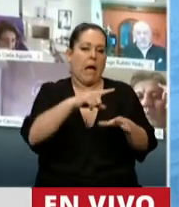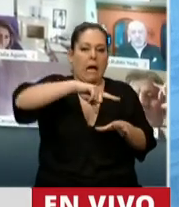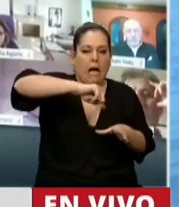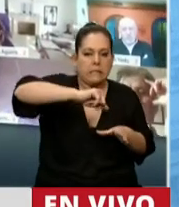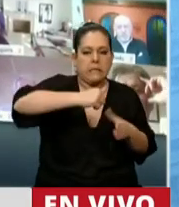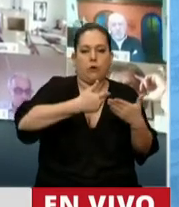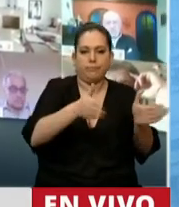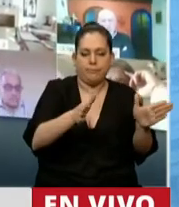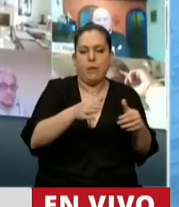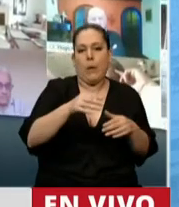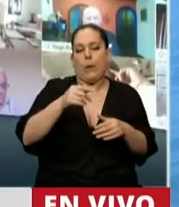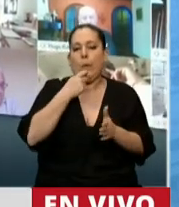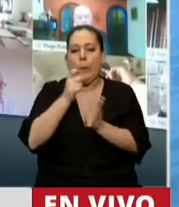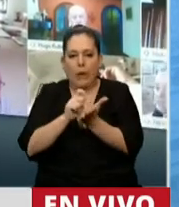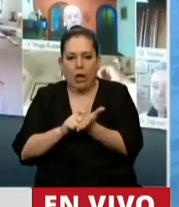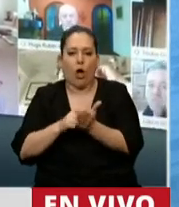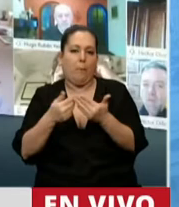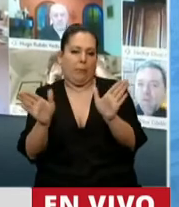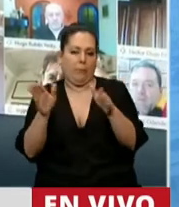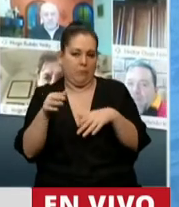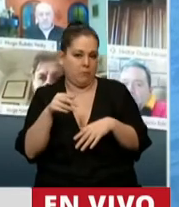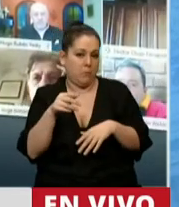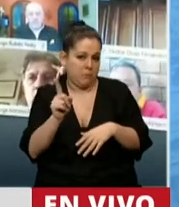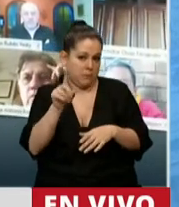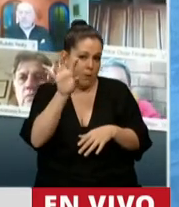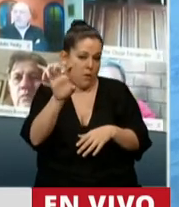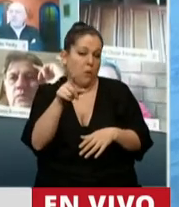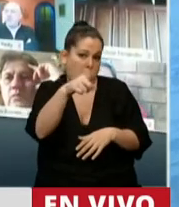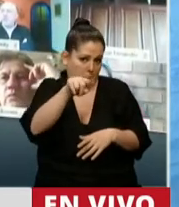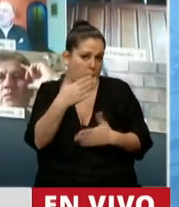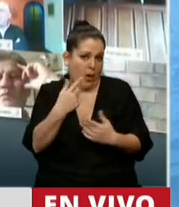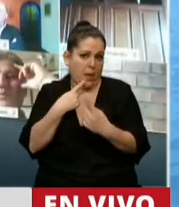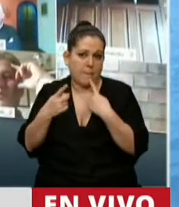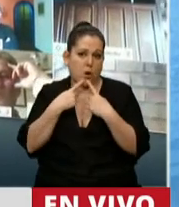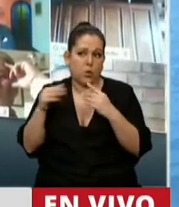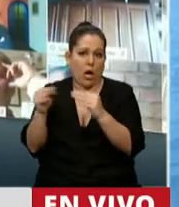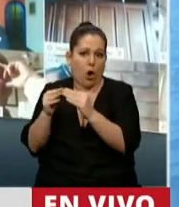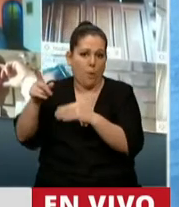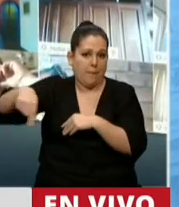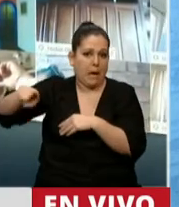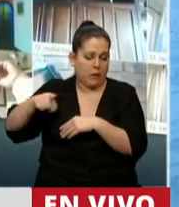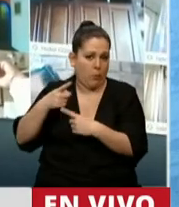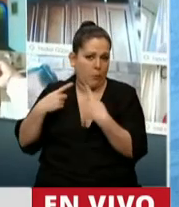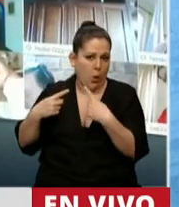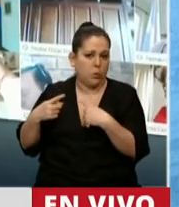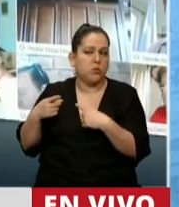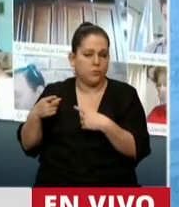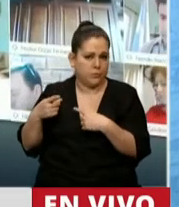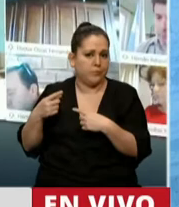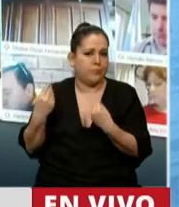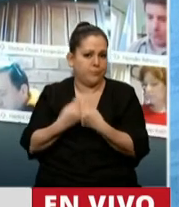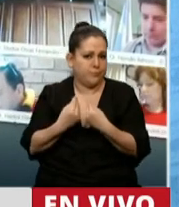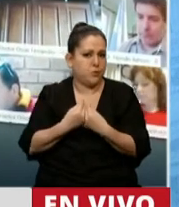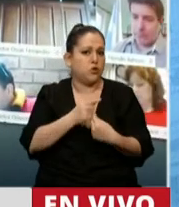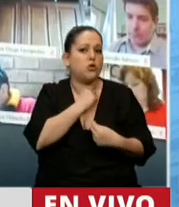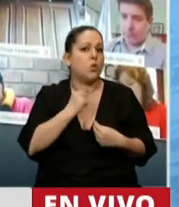en cada pueblo de esa provincia. Pueden preguntarle los compañeros a muchos curas que hoy